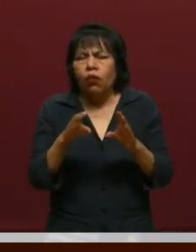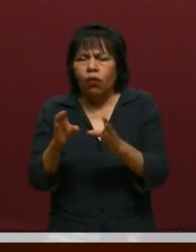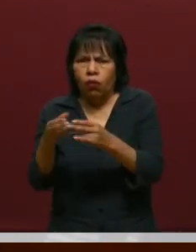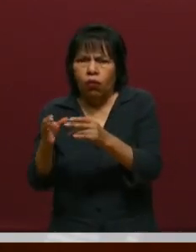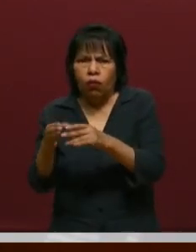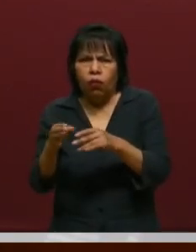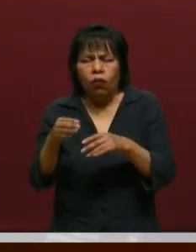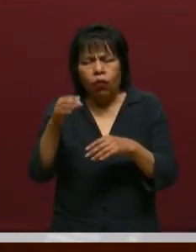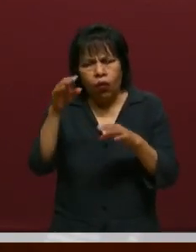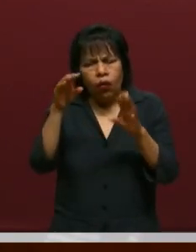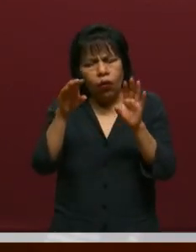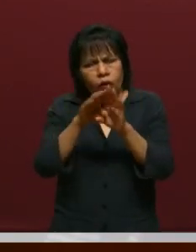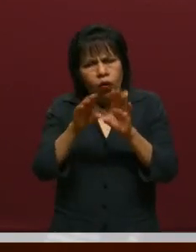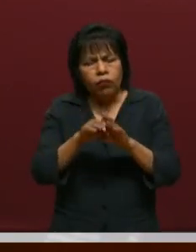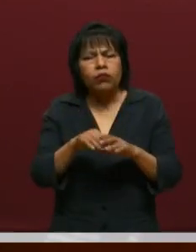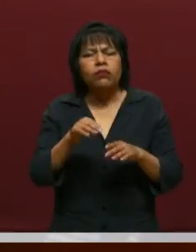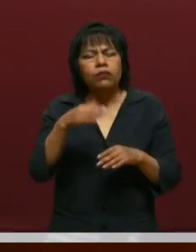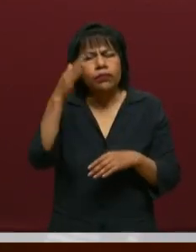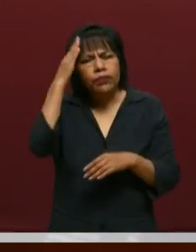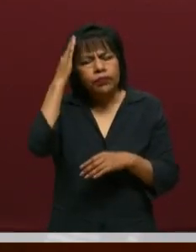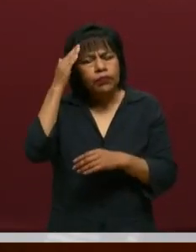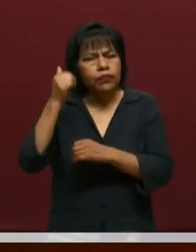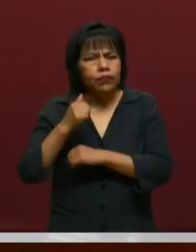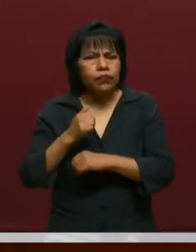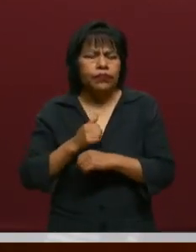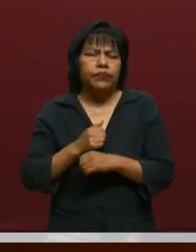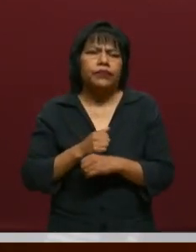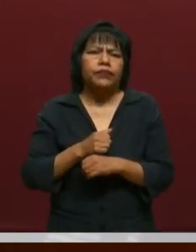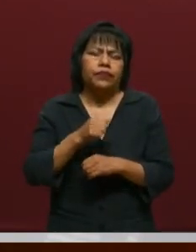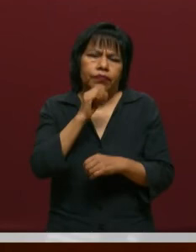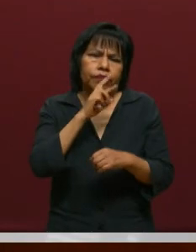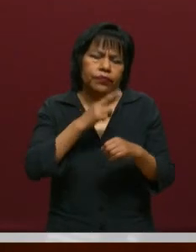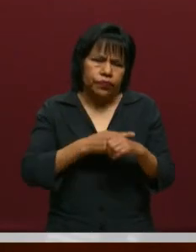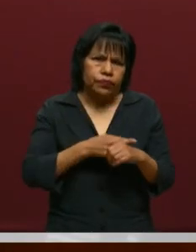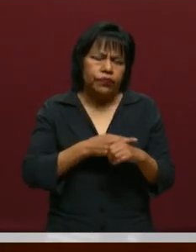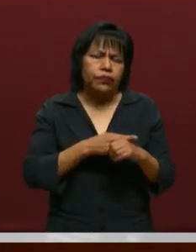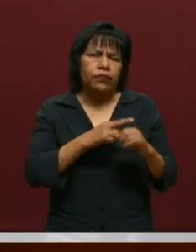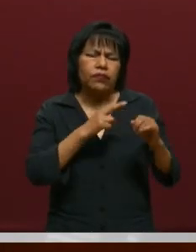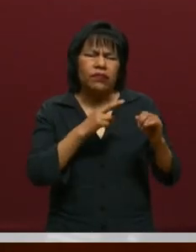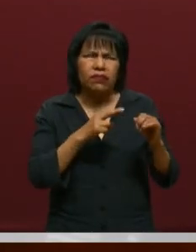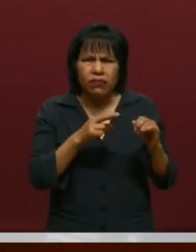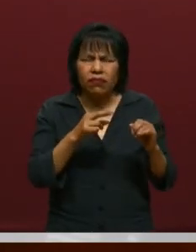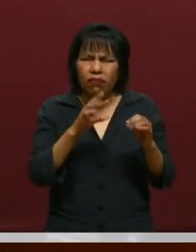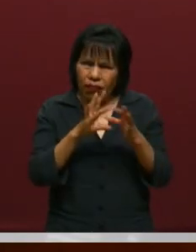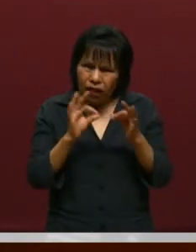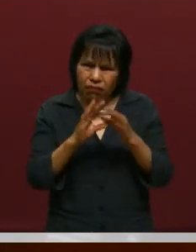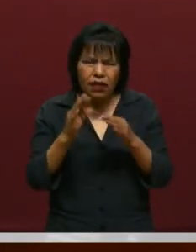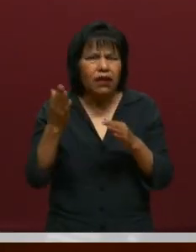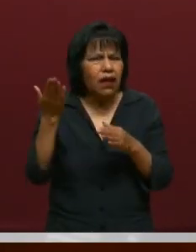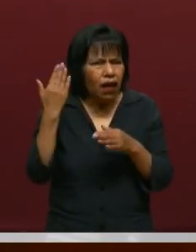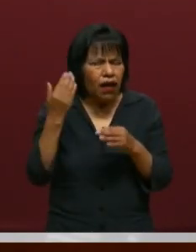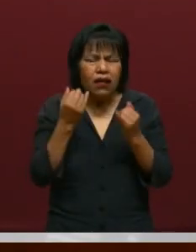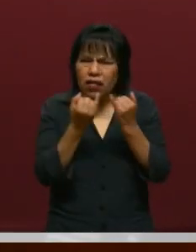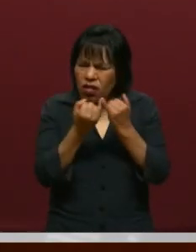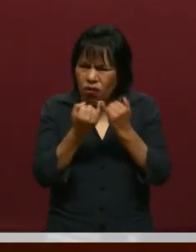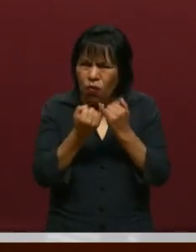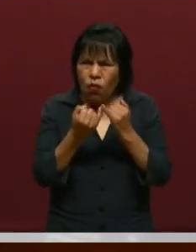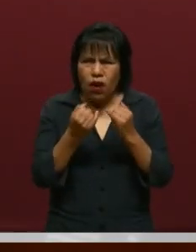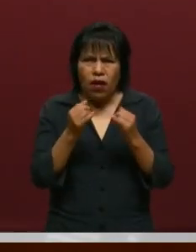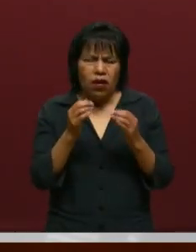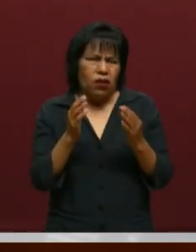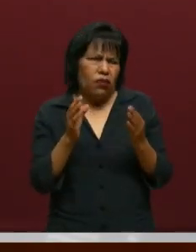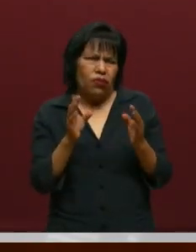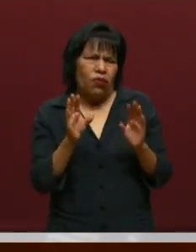Melli ha expresado, ha expuesto en diferentes ocasiones, es que no sea solo un… una manera de un